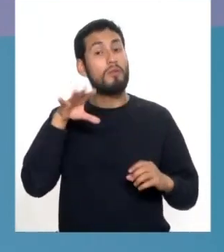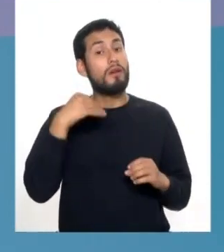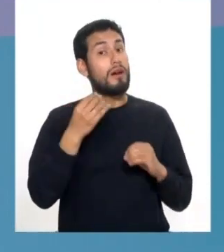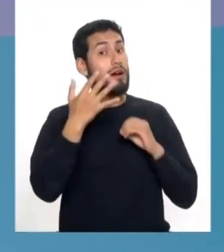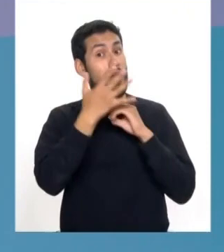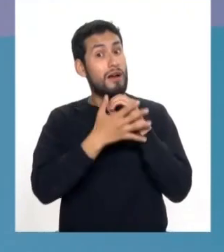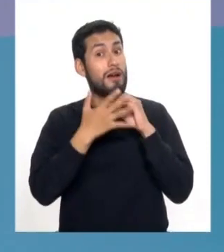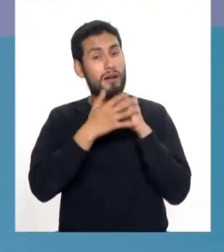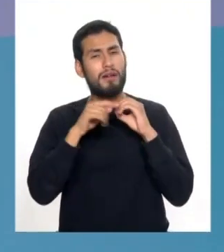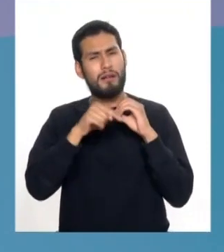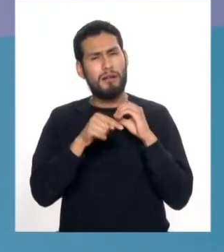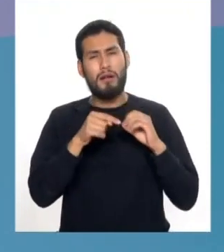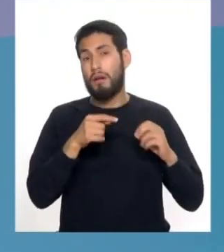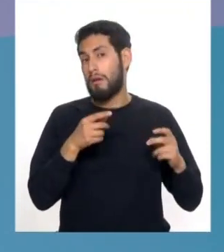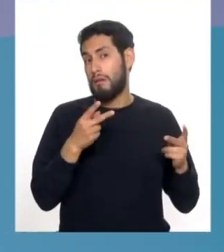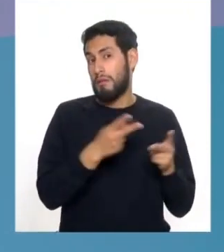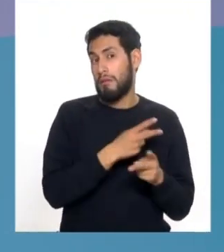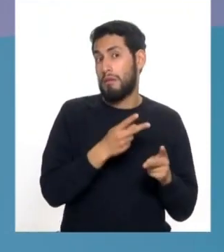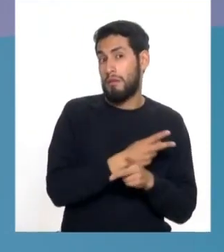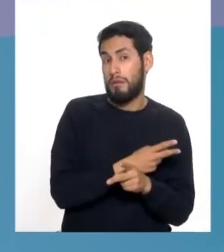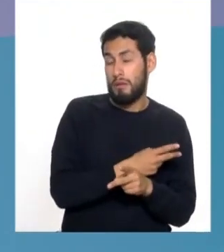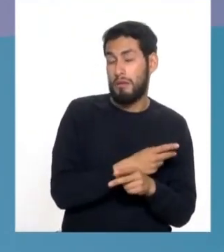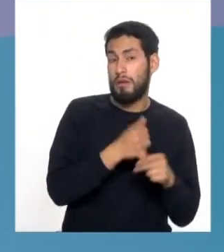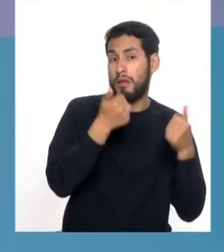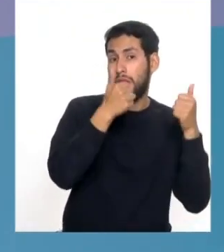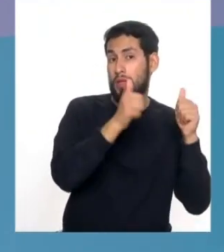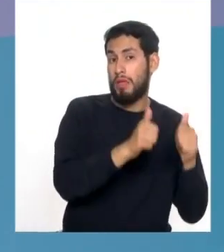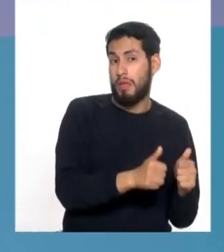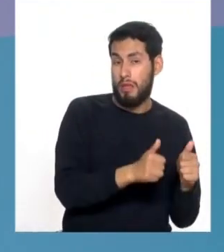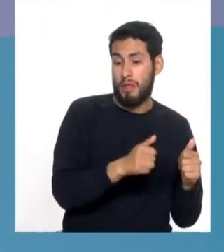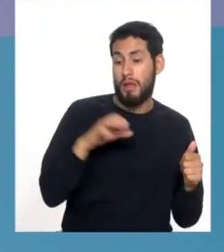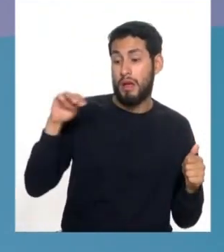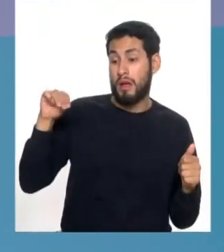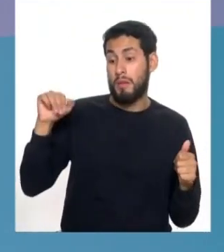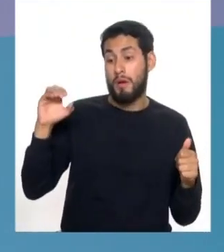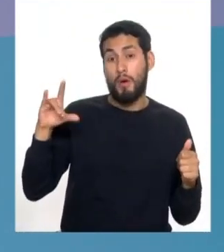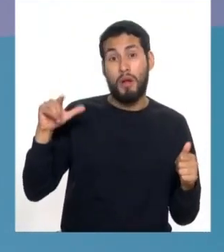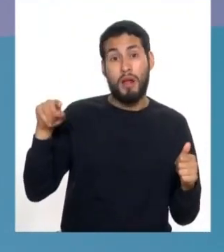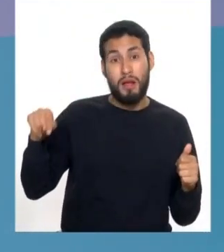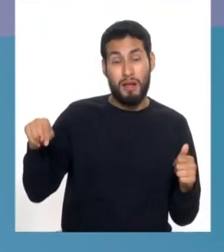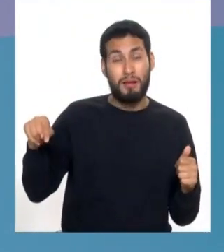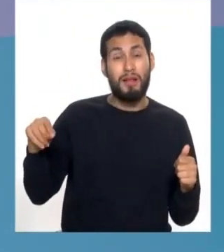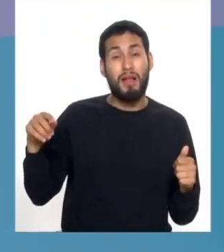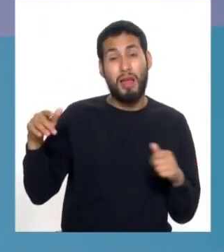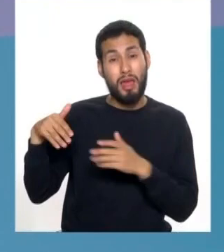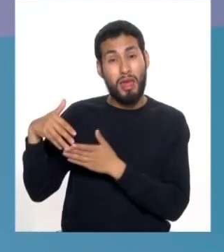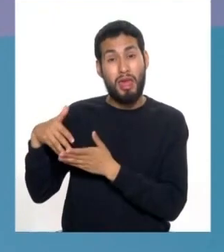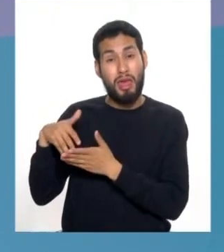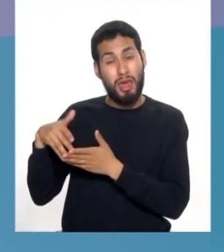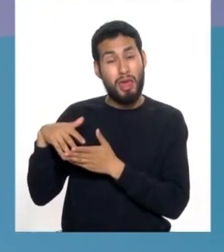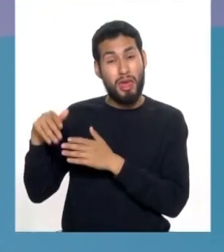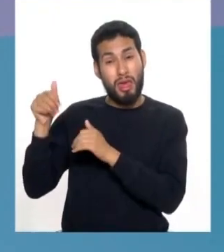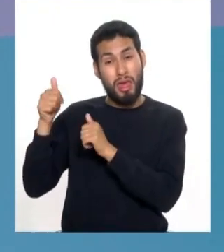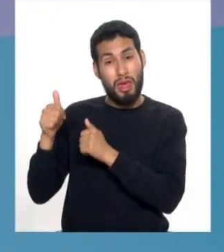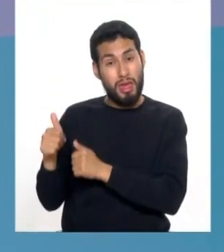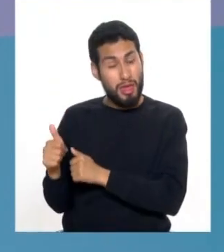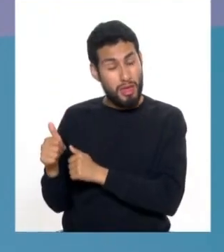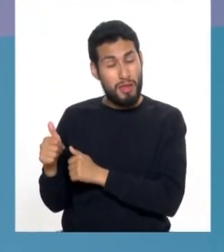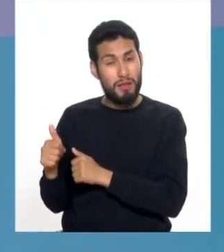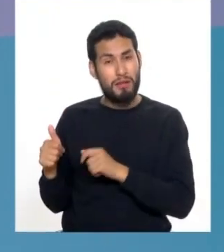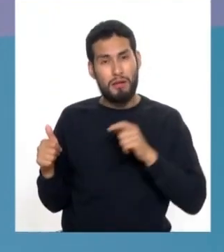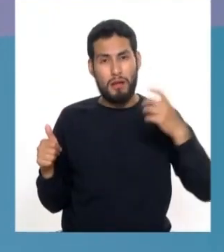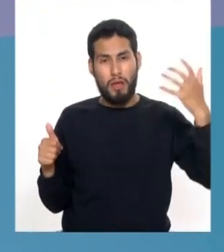catarata empeora aún más la visión y esa mácula que ya de por sí está débil si está degenerando